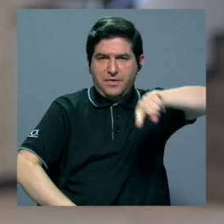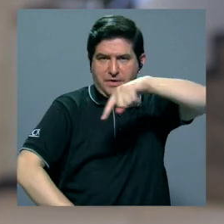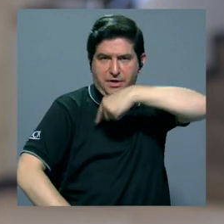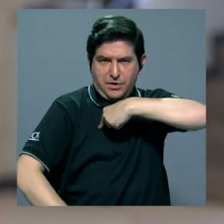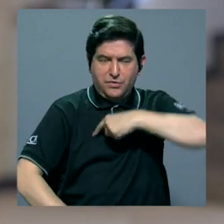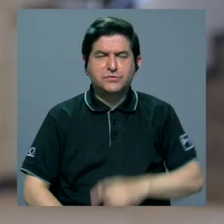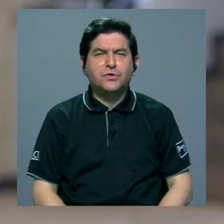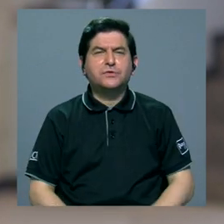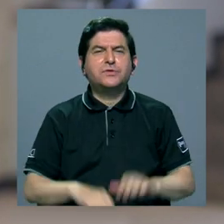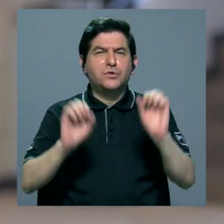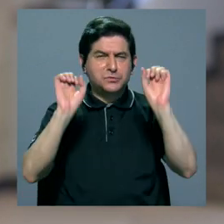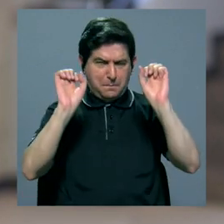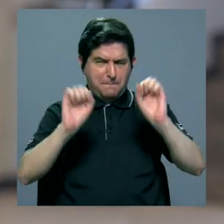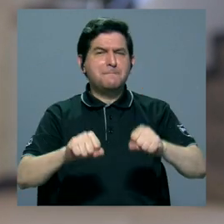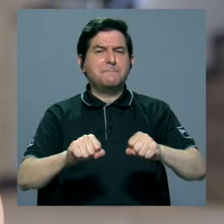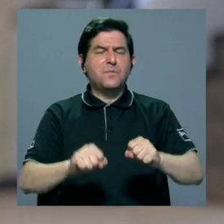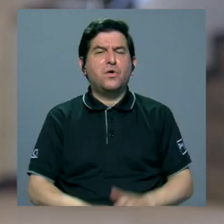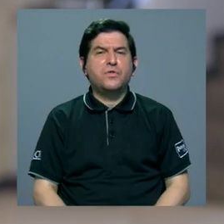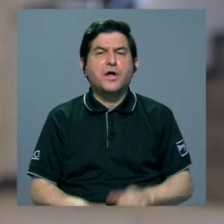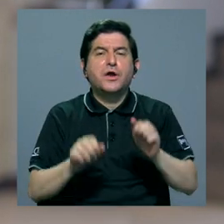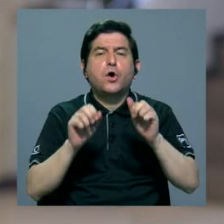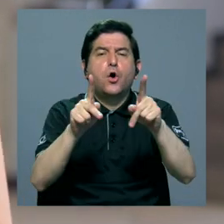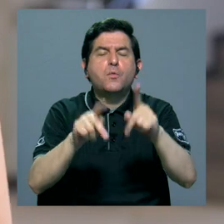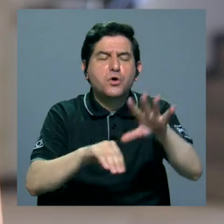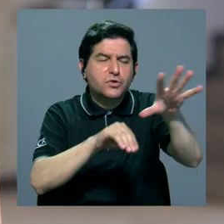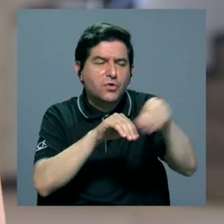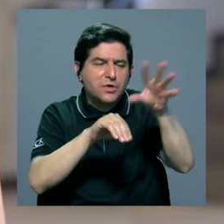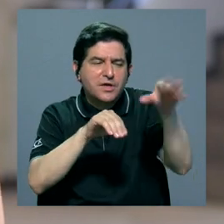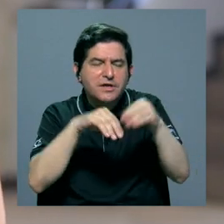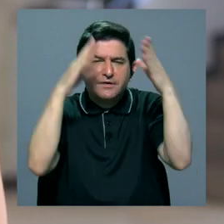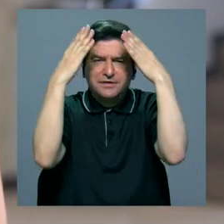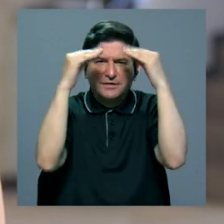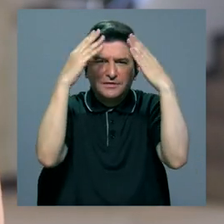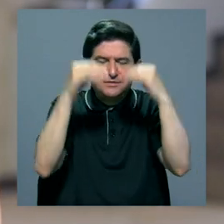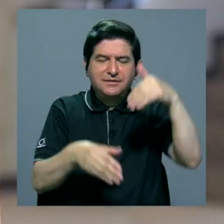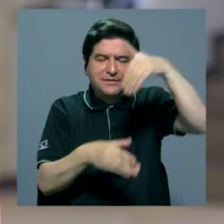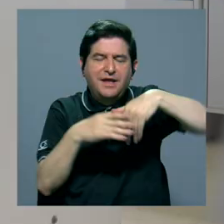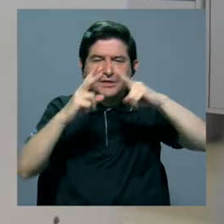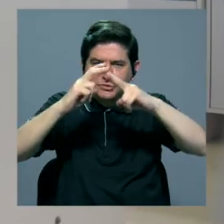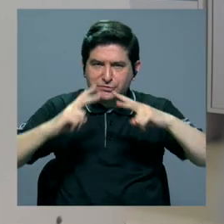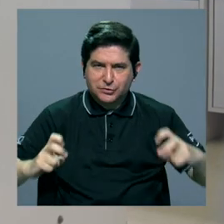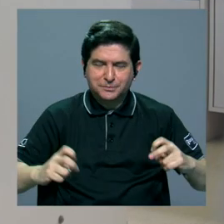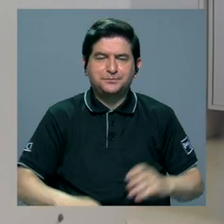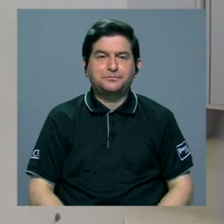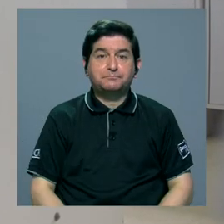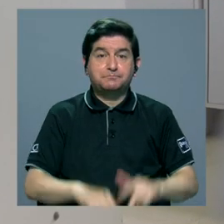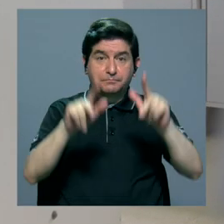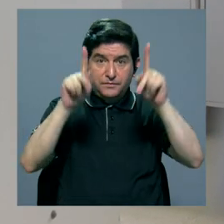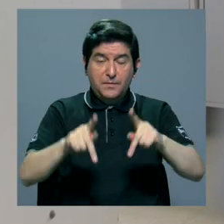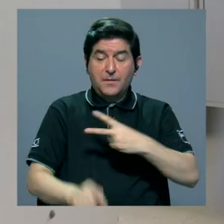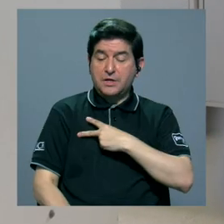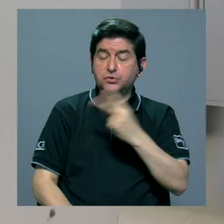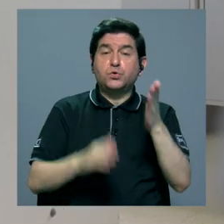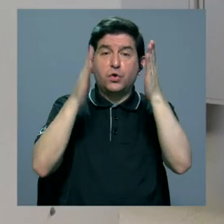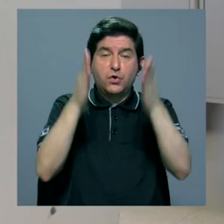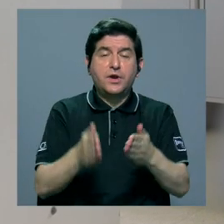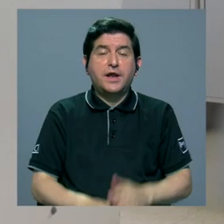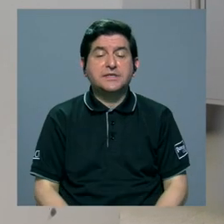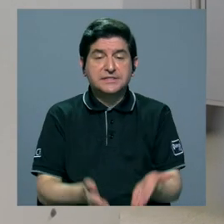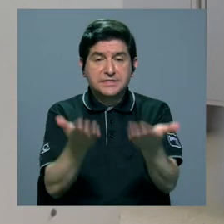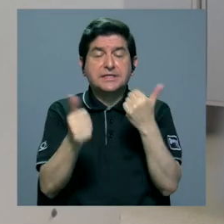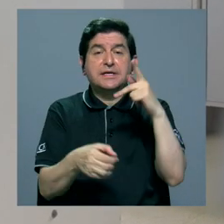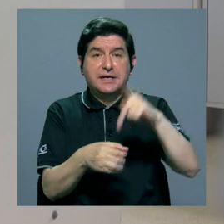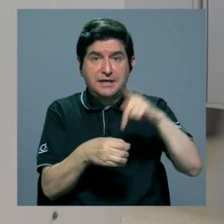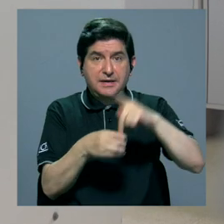tener una posibilidad de incorporar esta información dentro del análisis. Las personas voluntarias que deseen